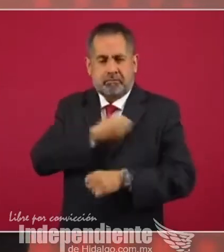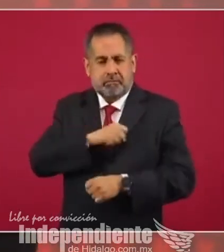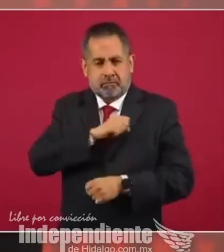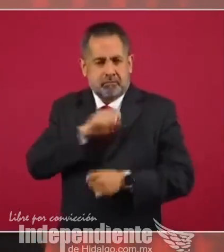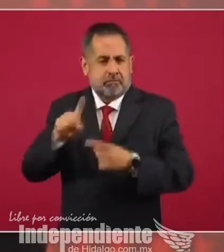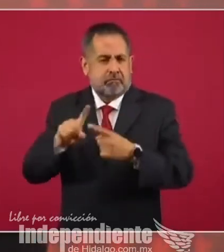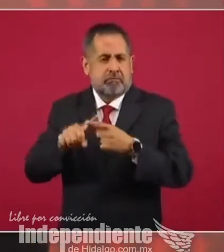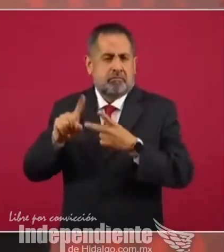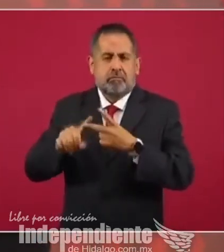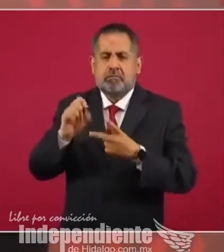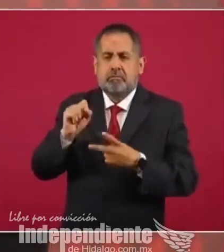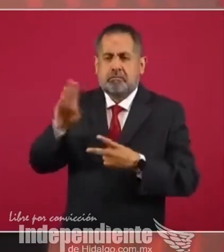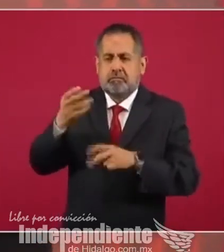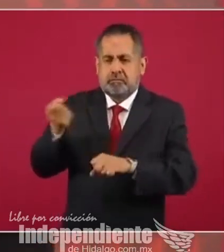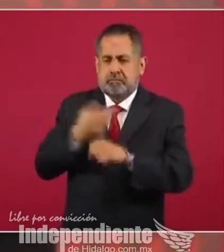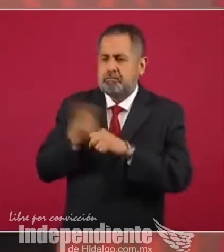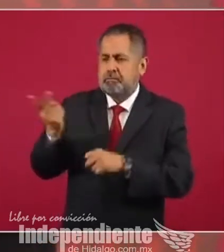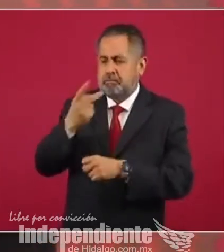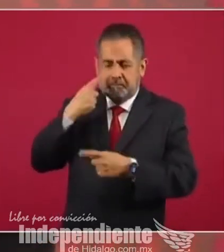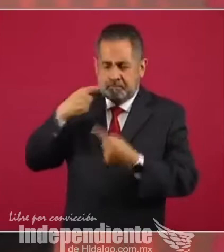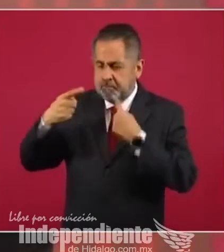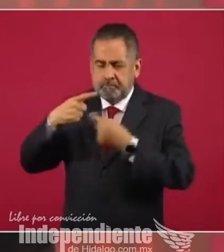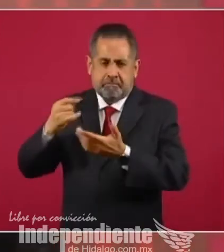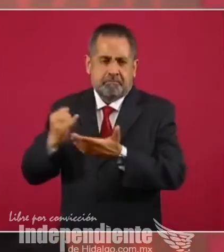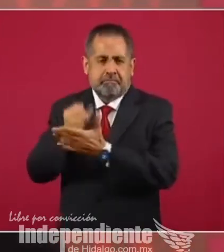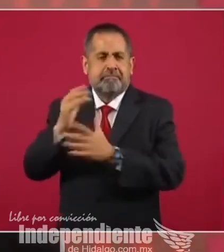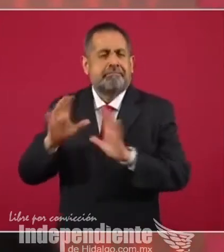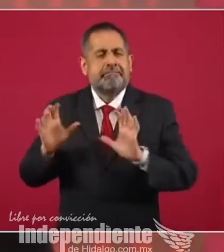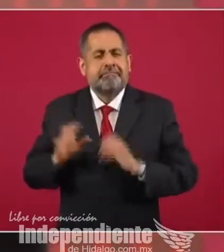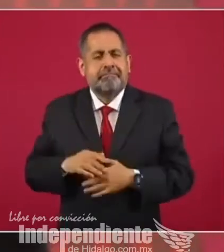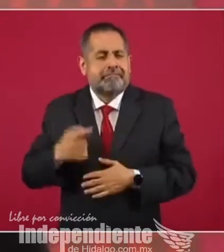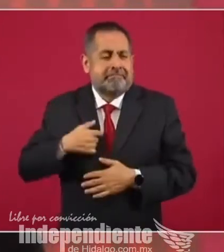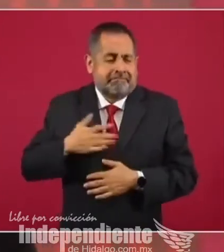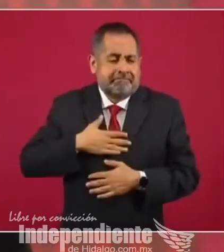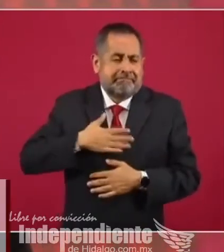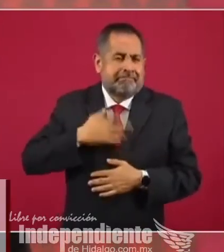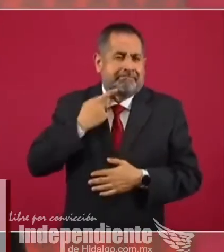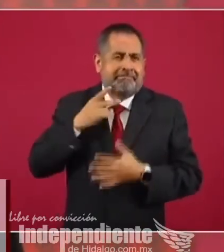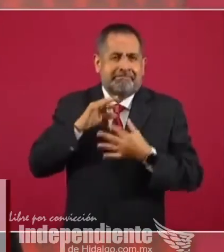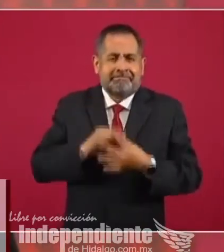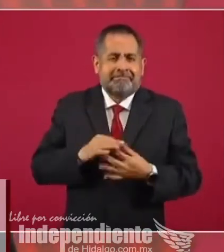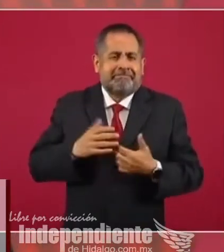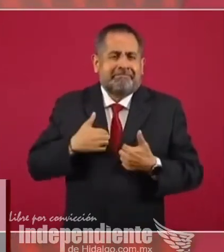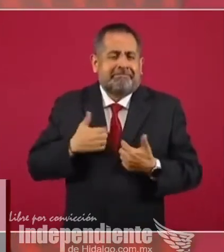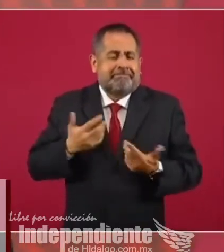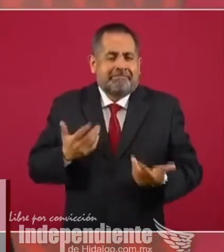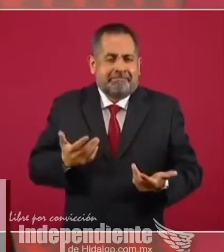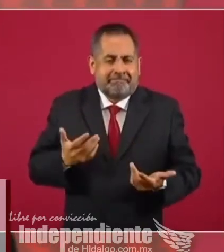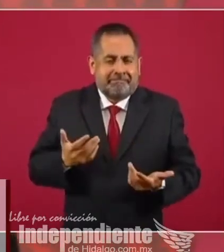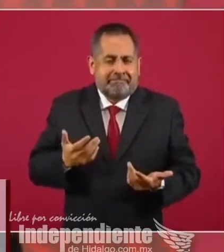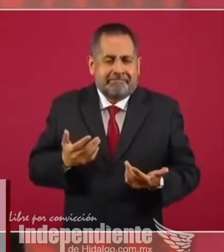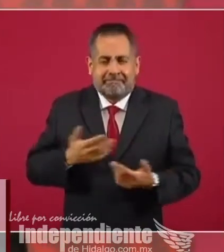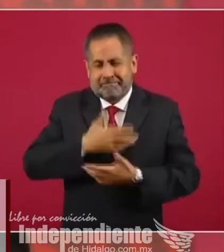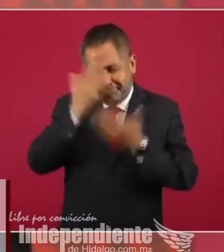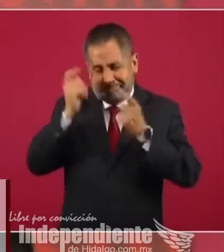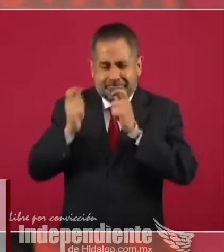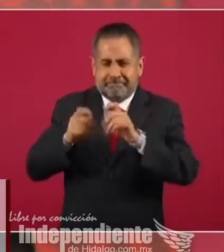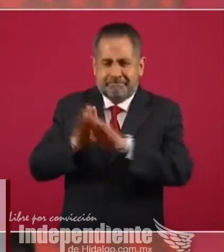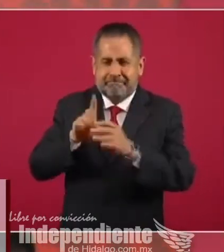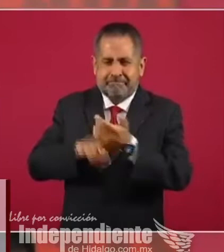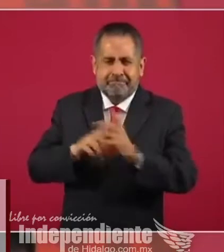y el subsecretario. Porque nosotros los políticos no sabemos de eso.